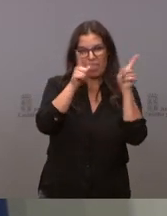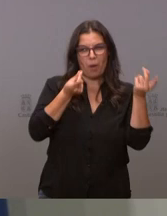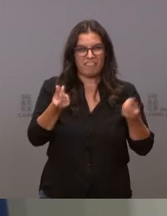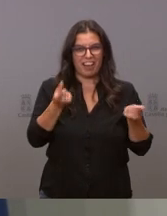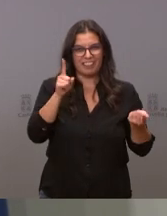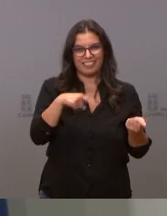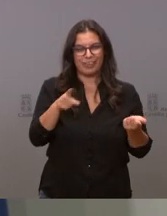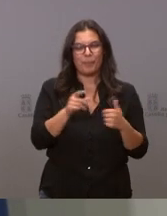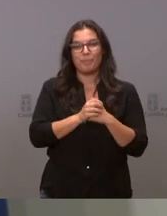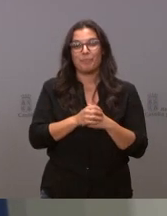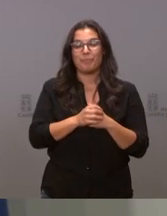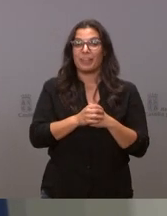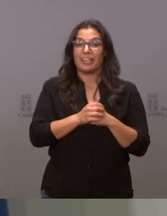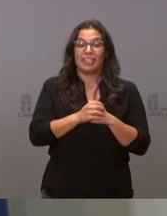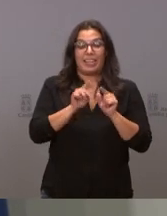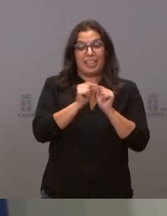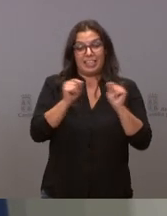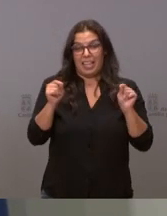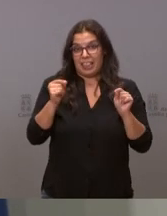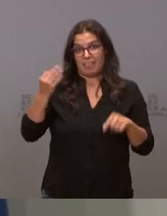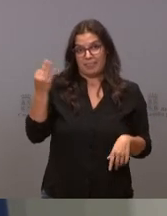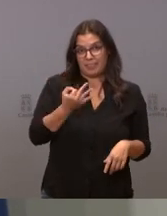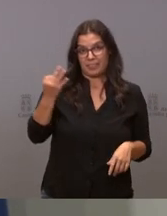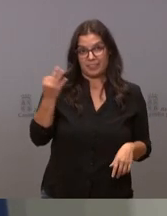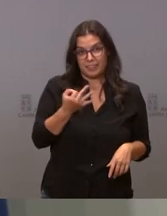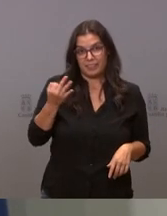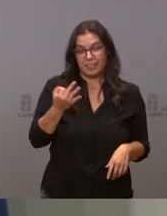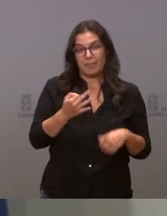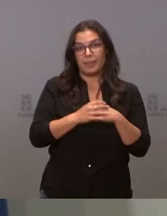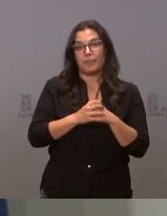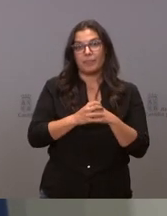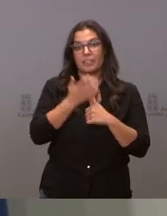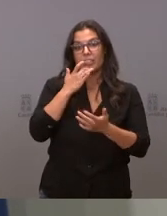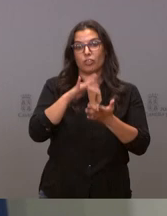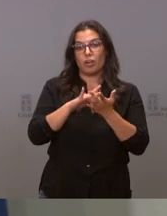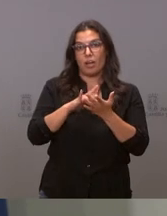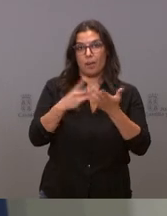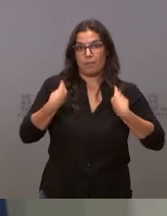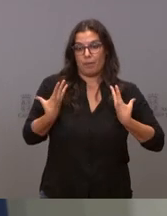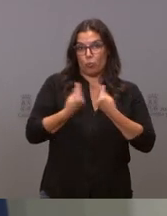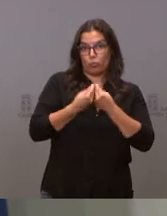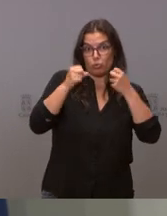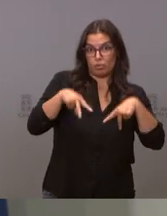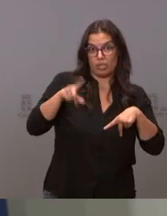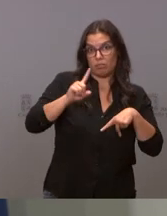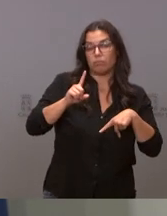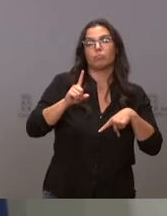hay que mantener la distancia de seguridad cuando uno está con un no conviviente eso sigue